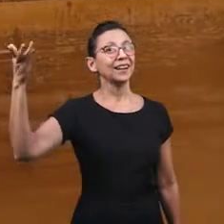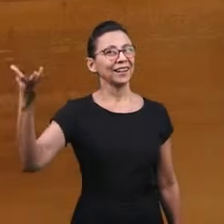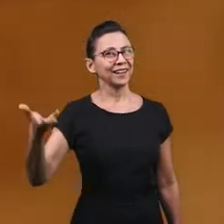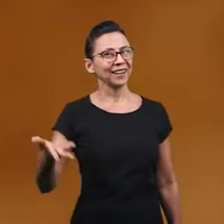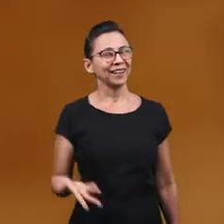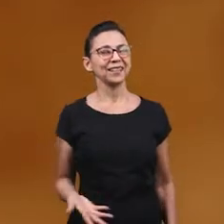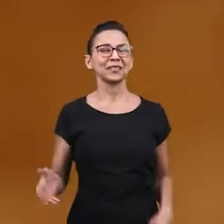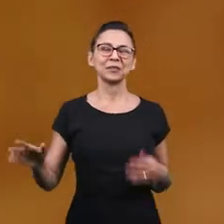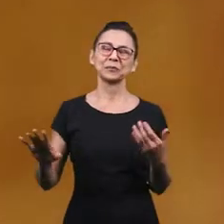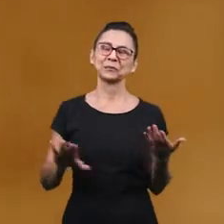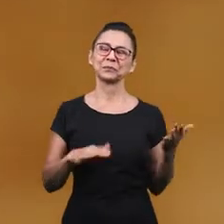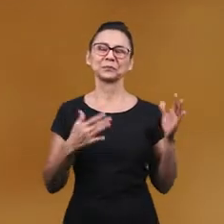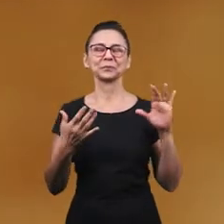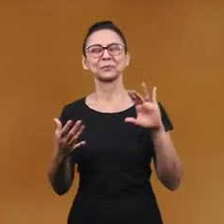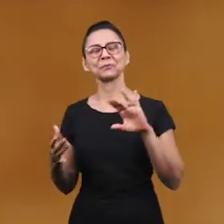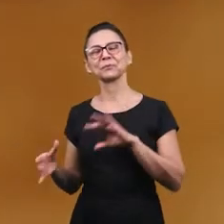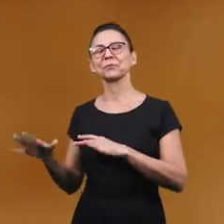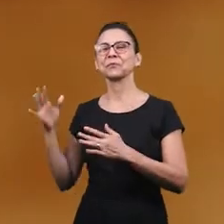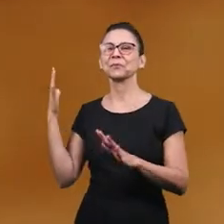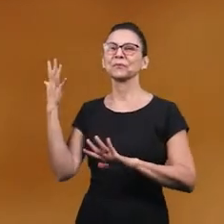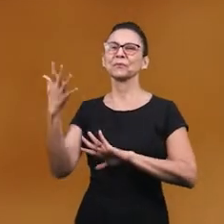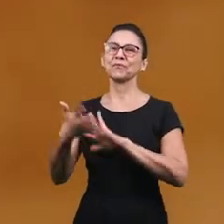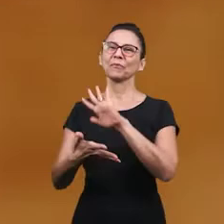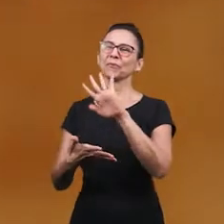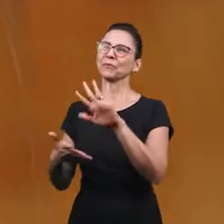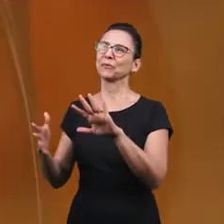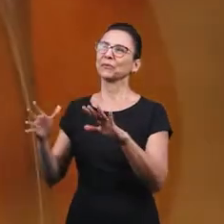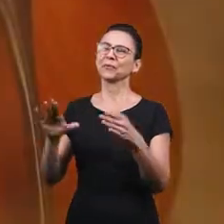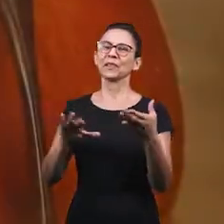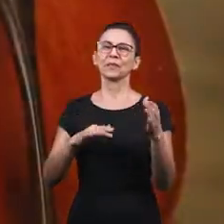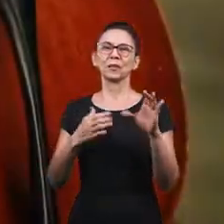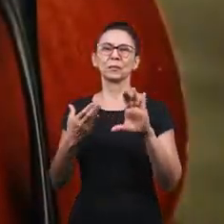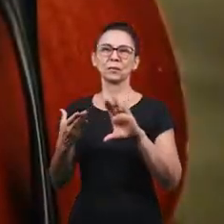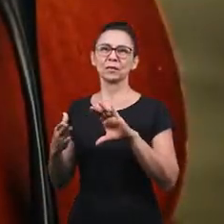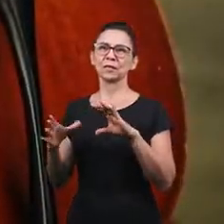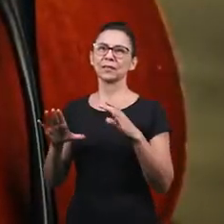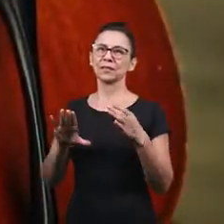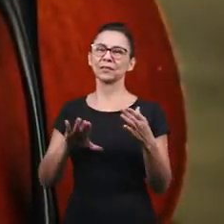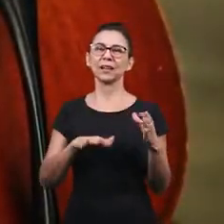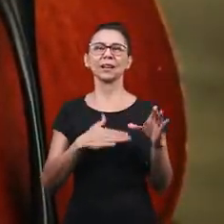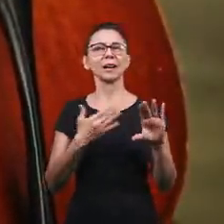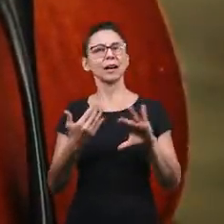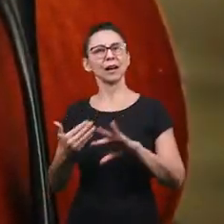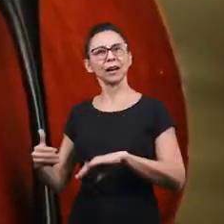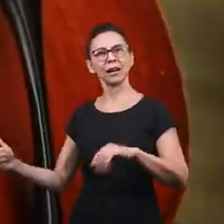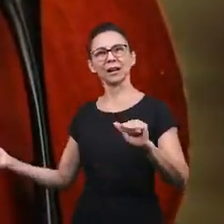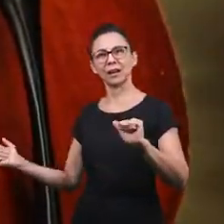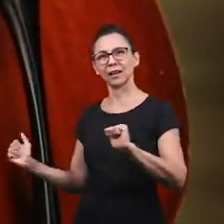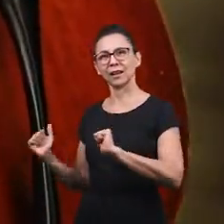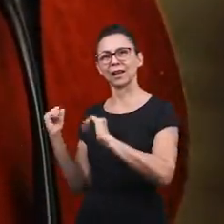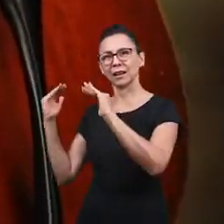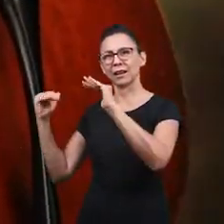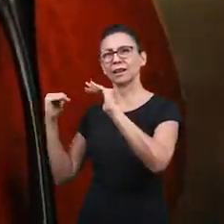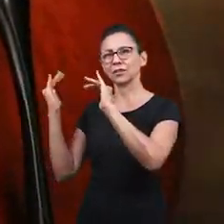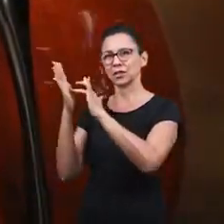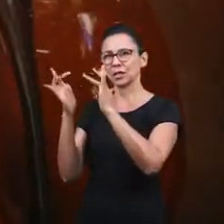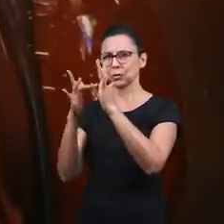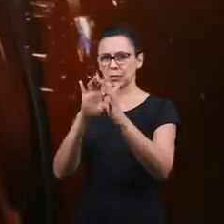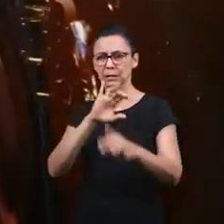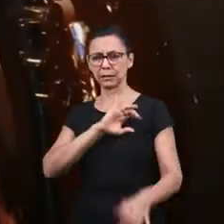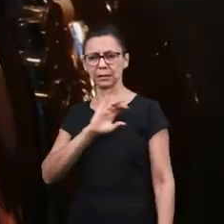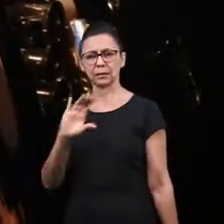Lá vamos cantar Vamos louvar